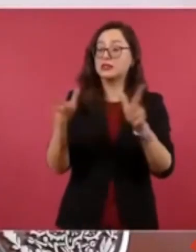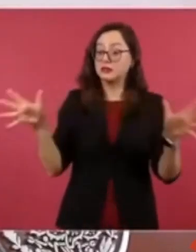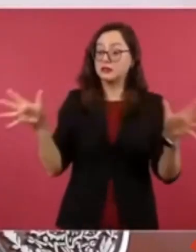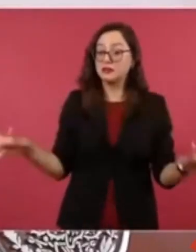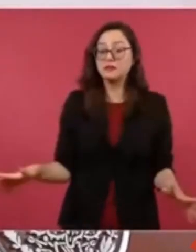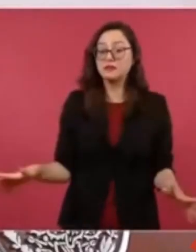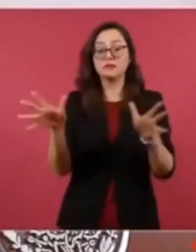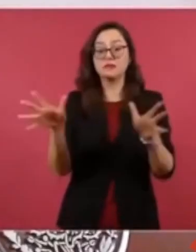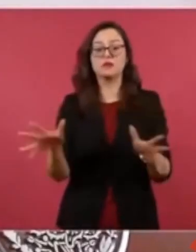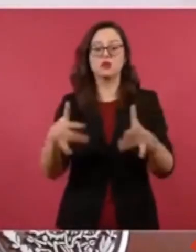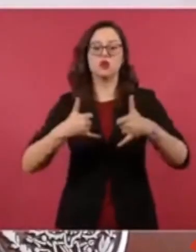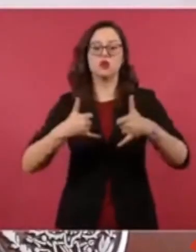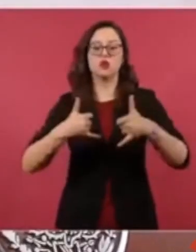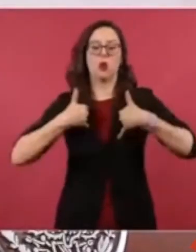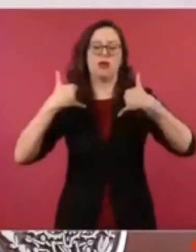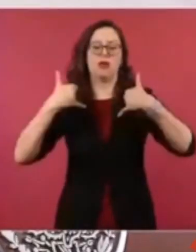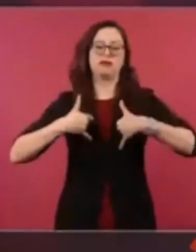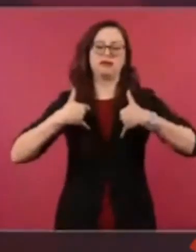Porque ahí está el futuro,